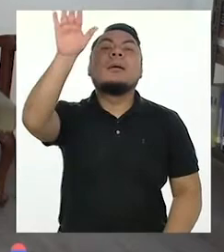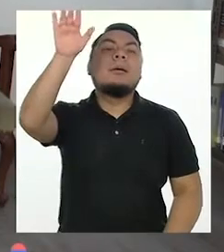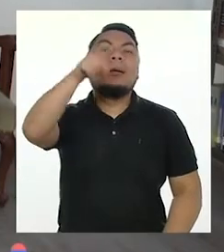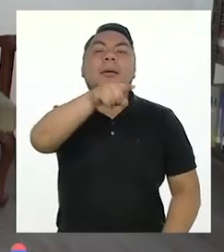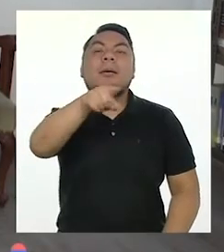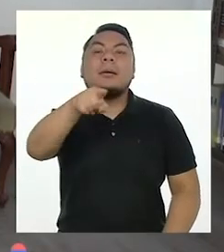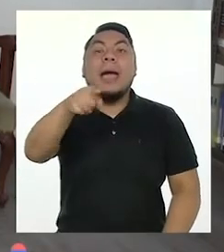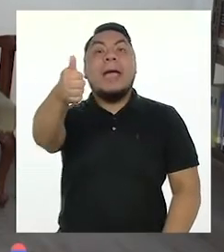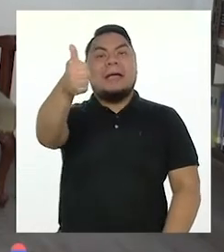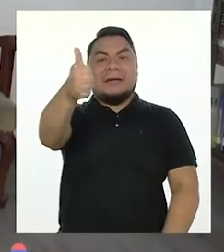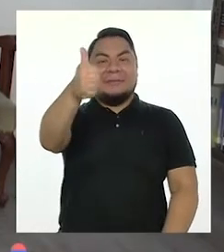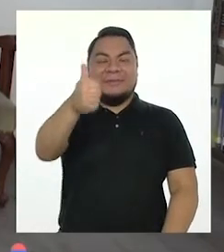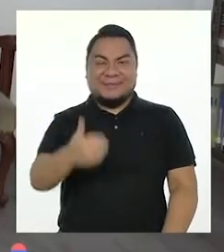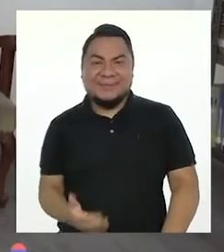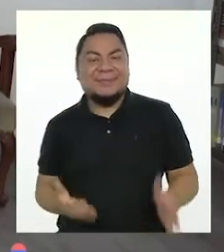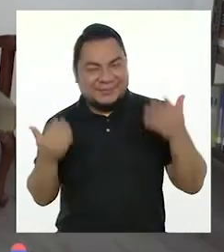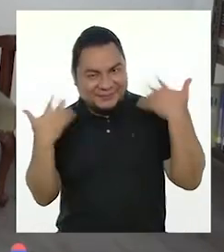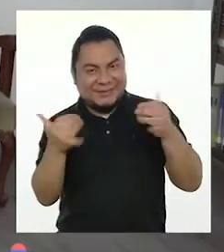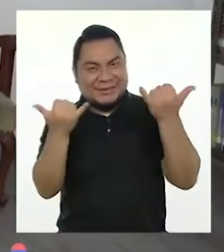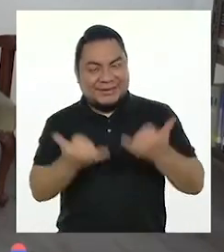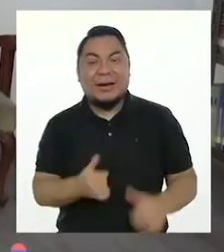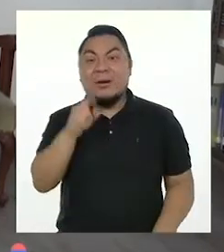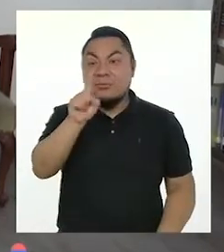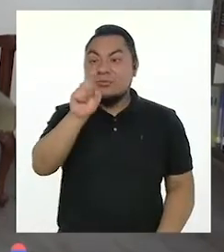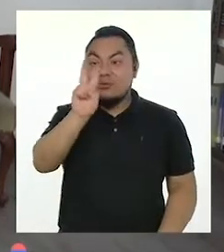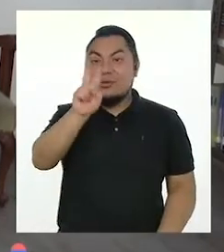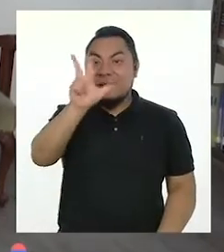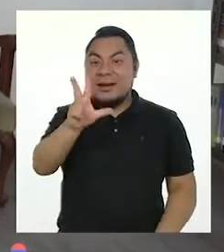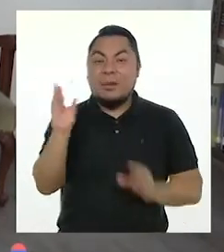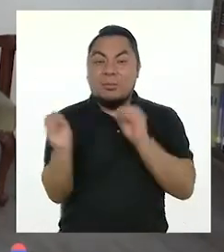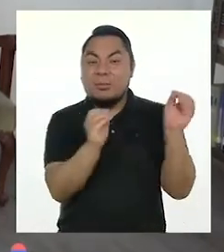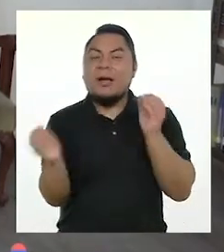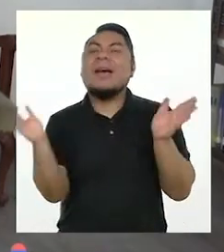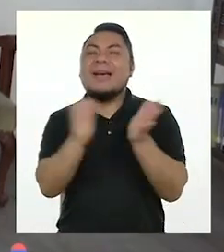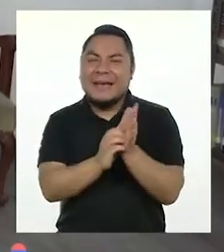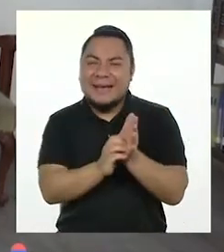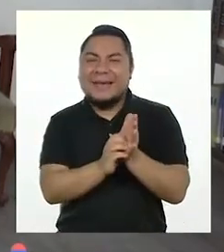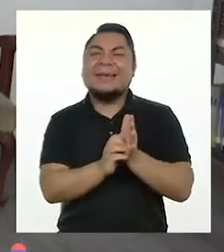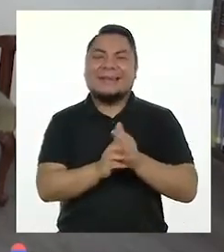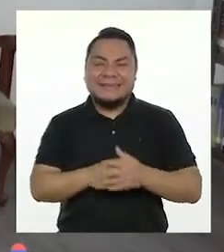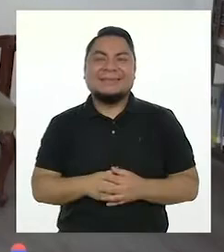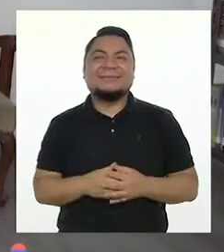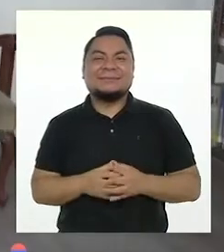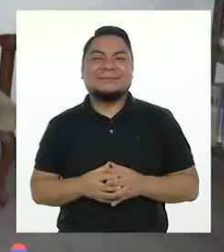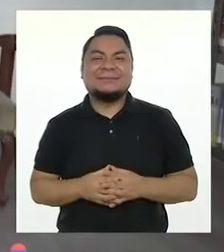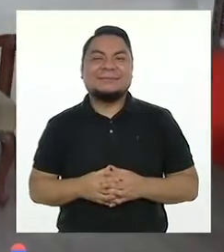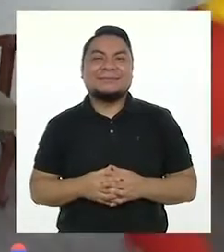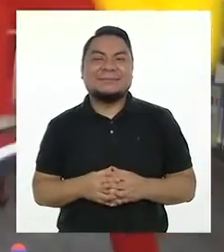¡Ah, muy bien! Ahora sí. ¡1, 2, 3, Me Muevo Otra Vez!